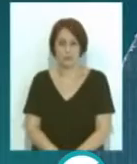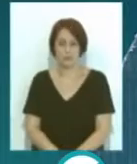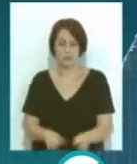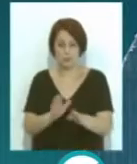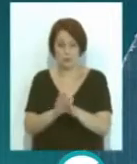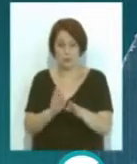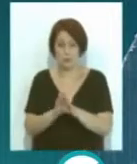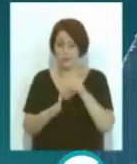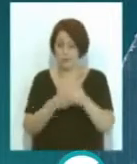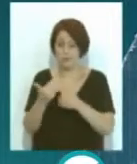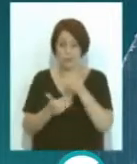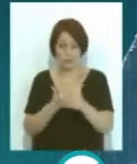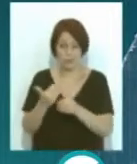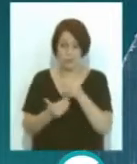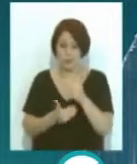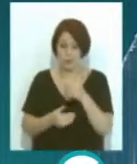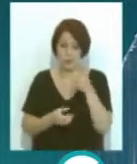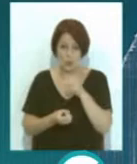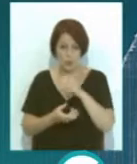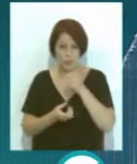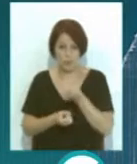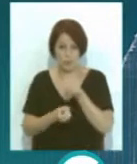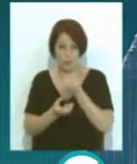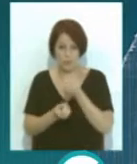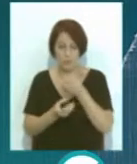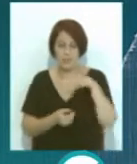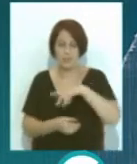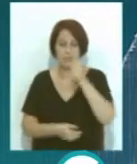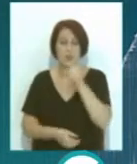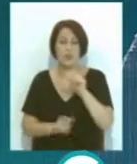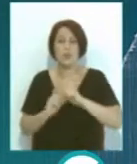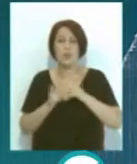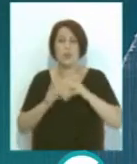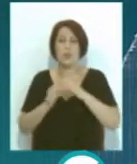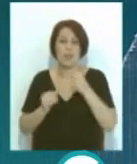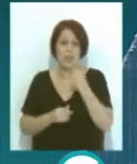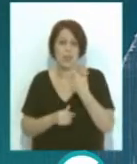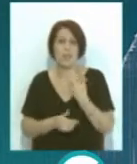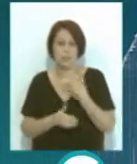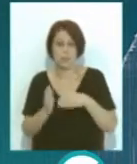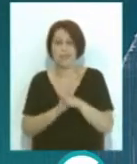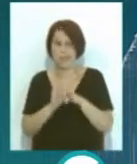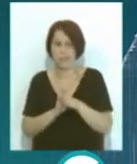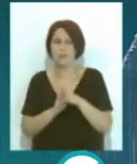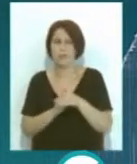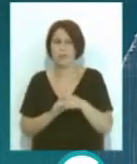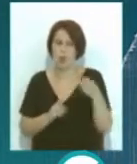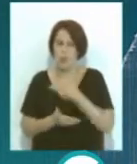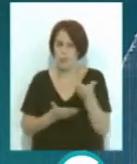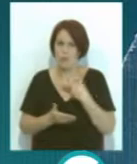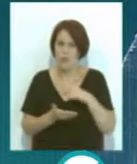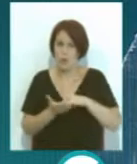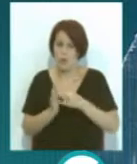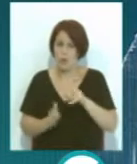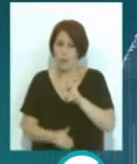Seguimos avanzando en el desarrollo informativo de esta semana. La Junta afirma que sigue apostando por el proyecto Valcárcel, pero no